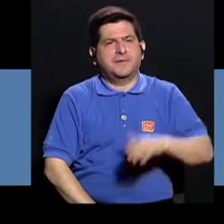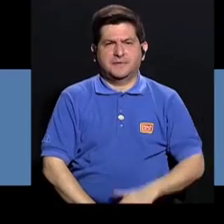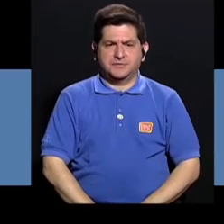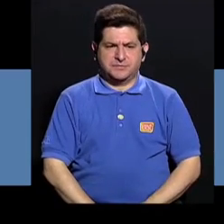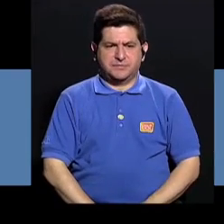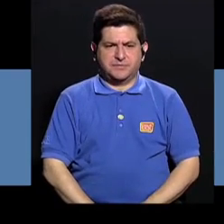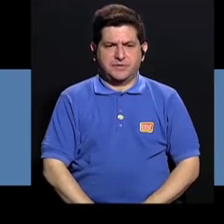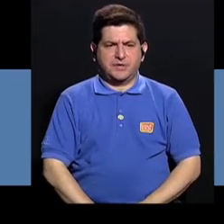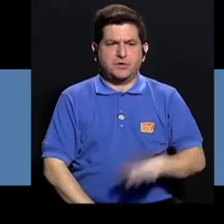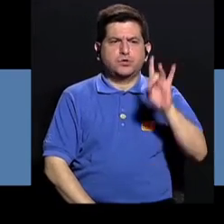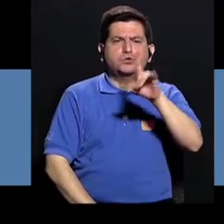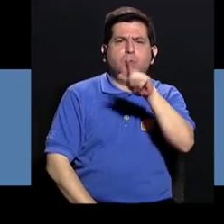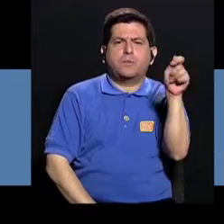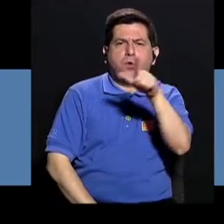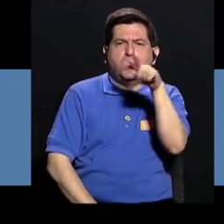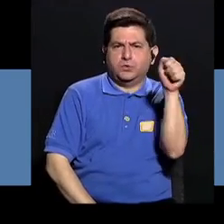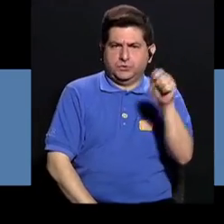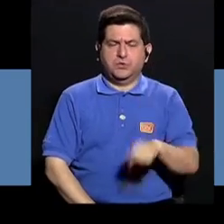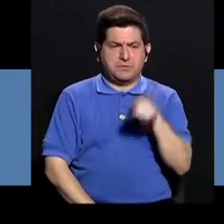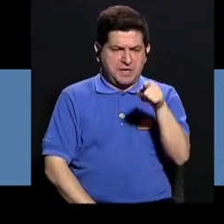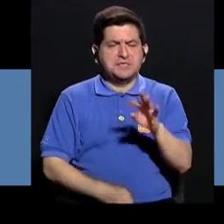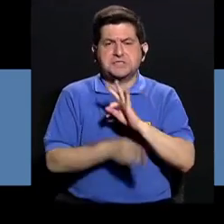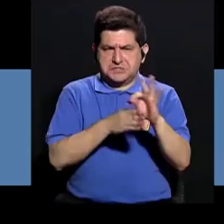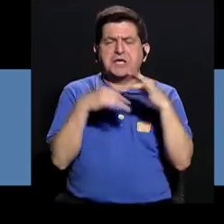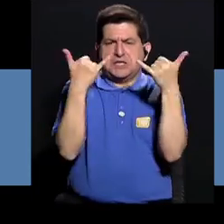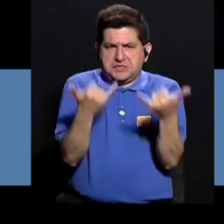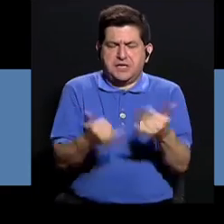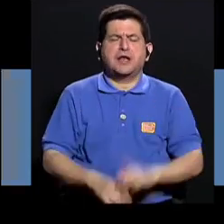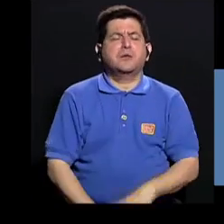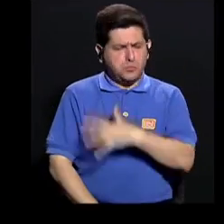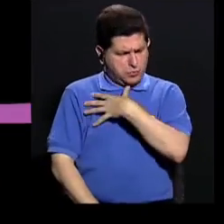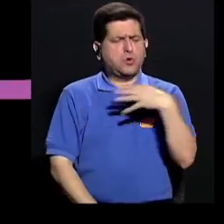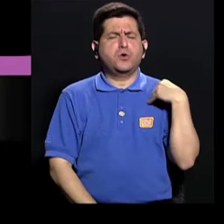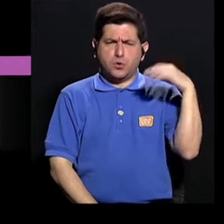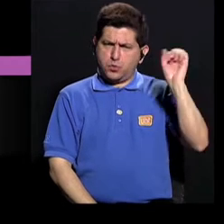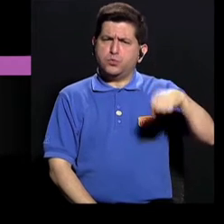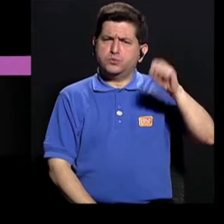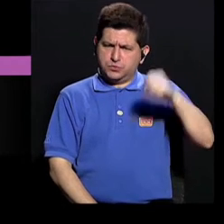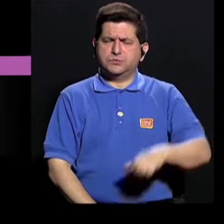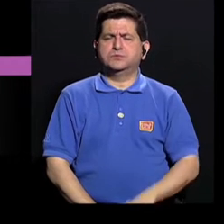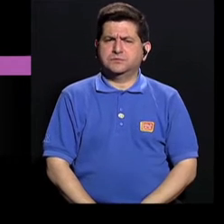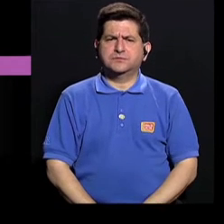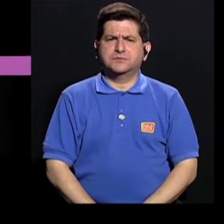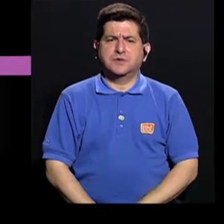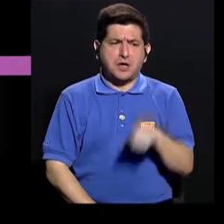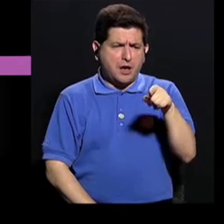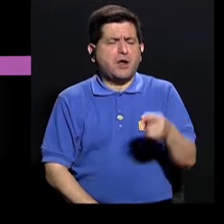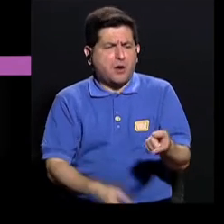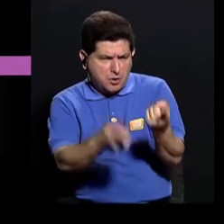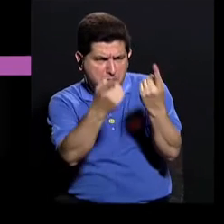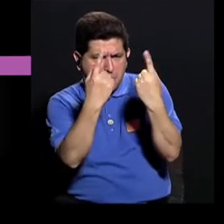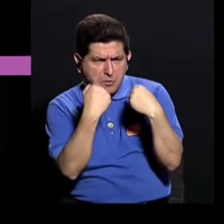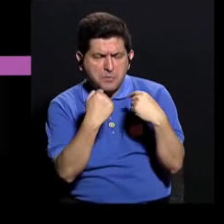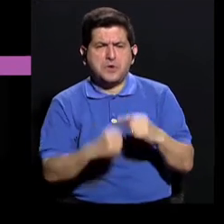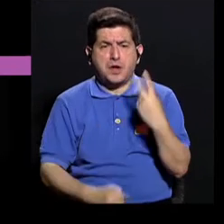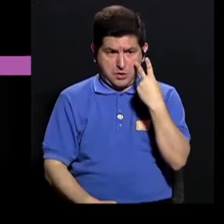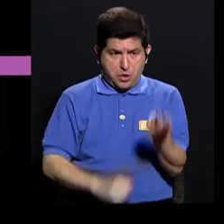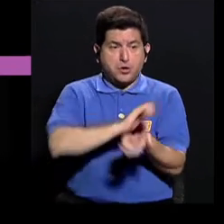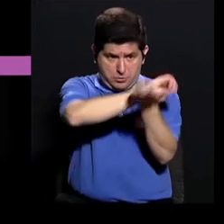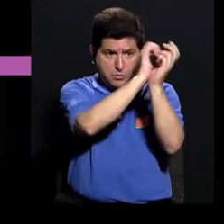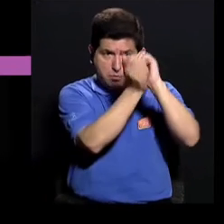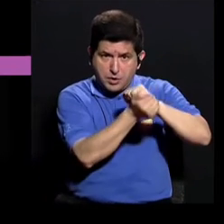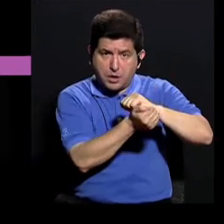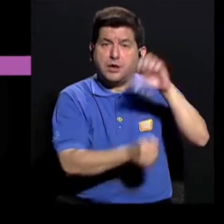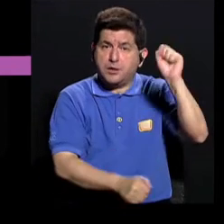Aproximadamente hace como ocho meses está en terapia. A sí, sí le gusta, a le gusta mucho venir y sí, se han